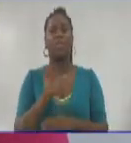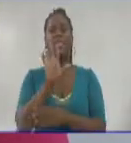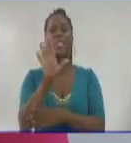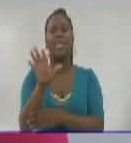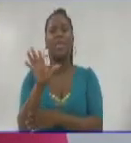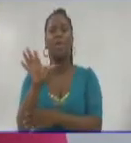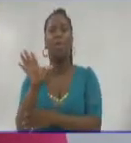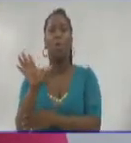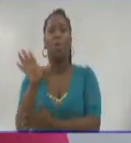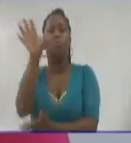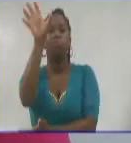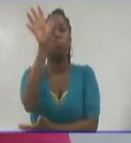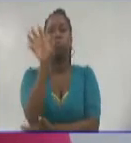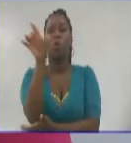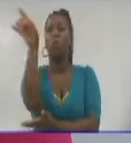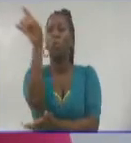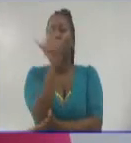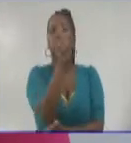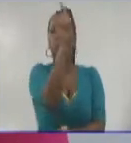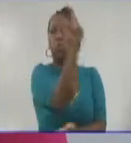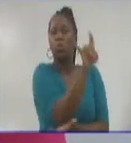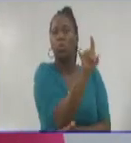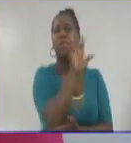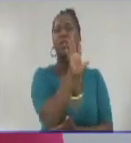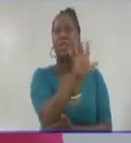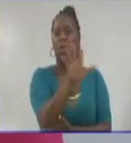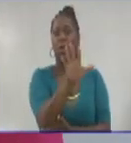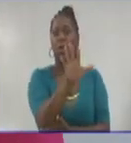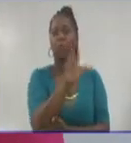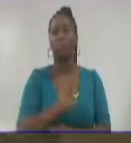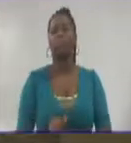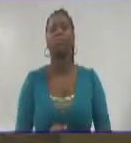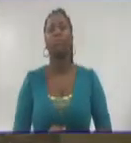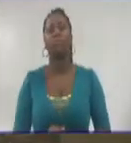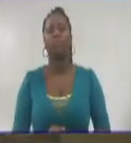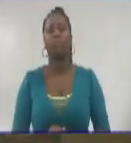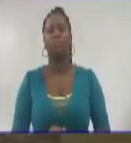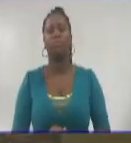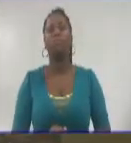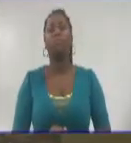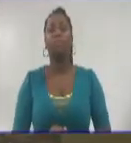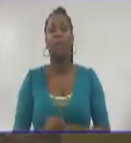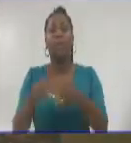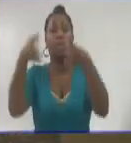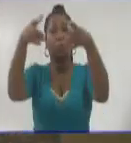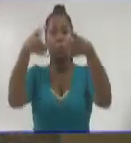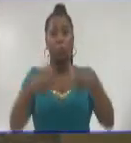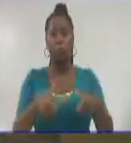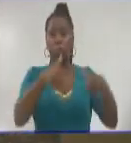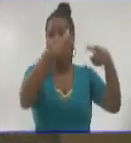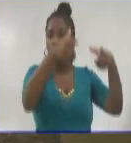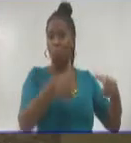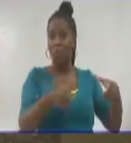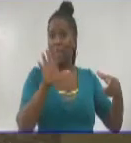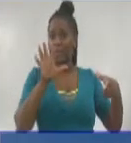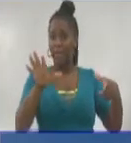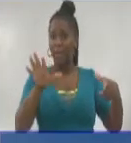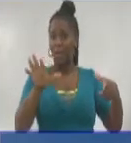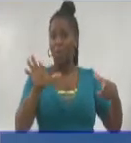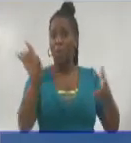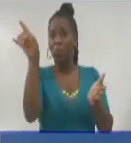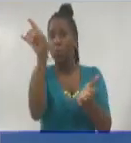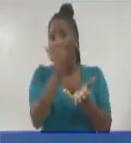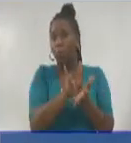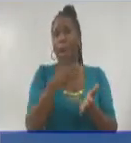nuevos equipos transmisores de televisión digital terrestre. Estos equipos transmisores mejoraban la calidad del